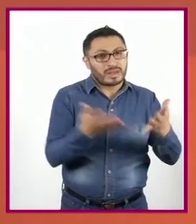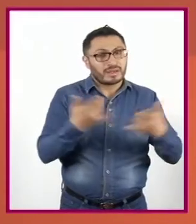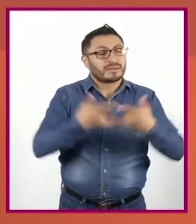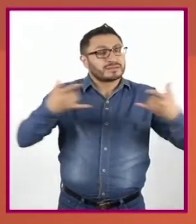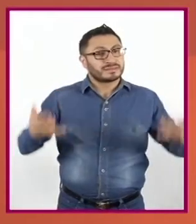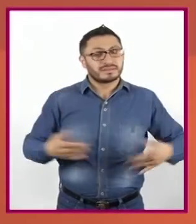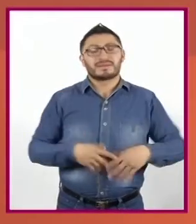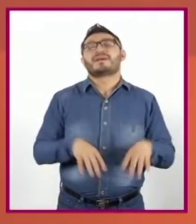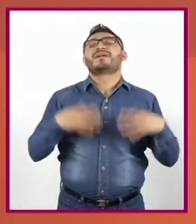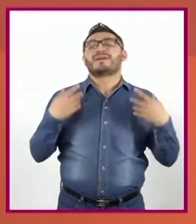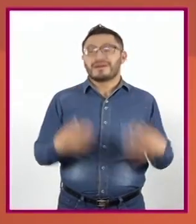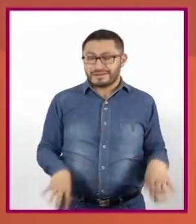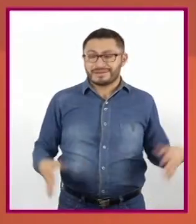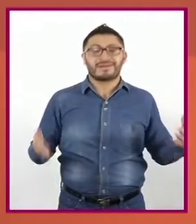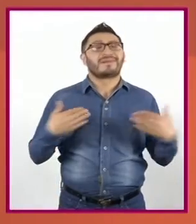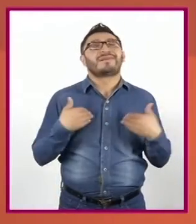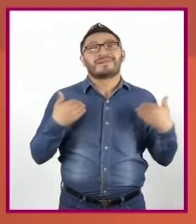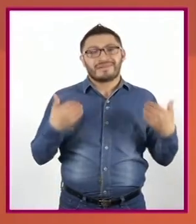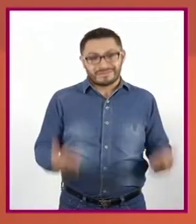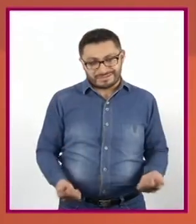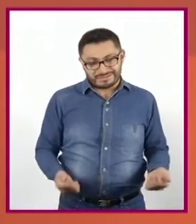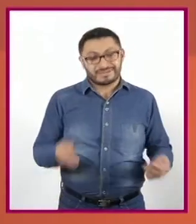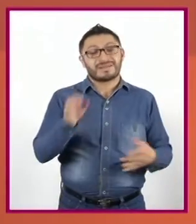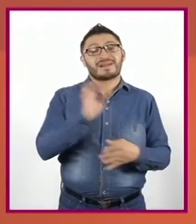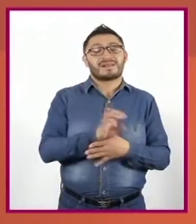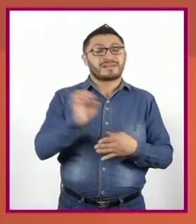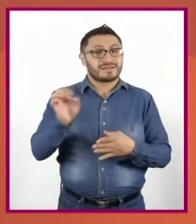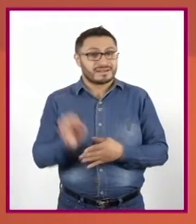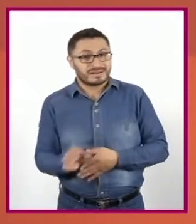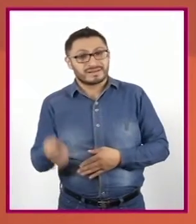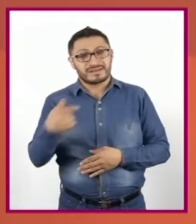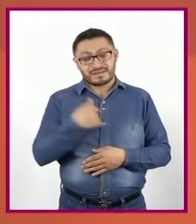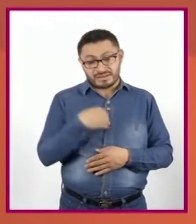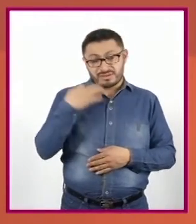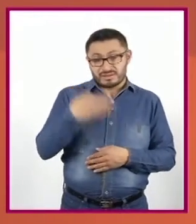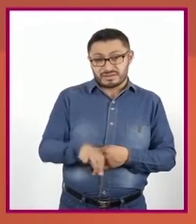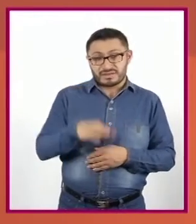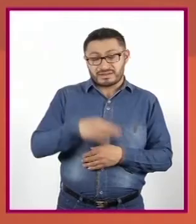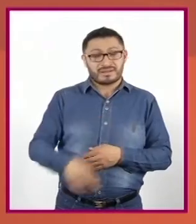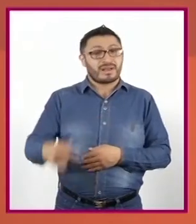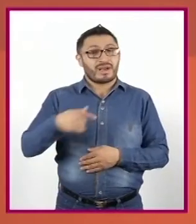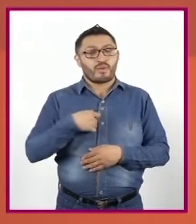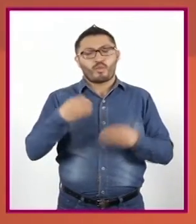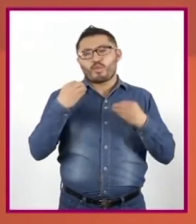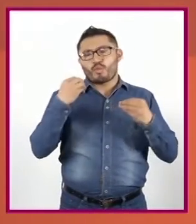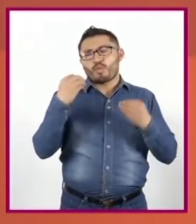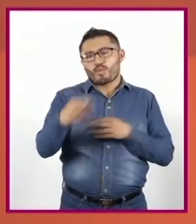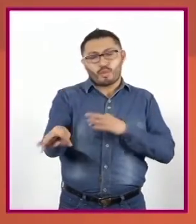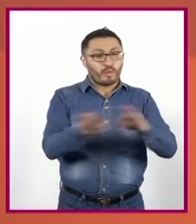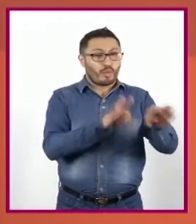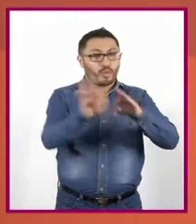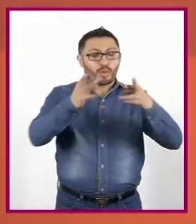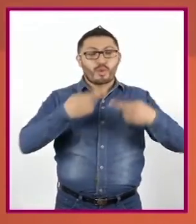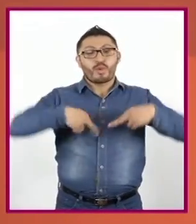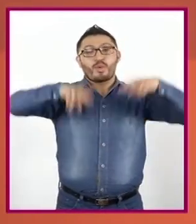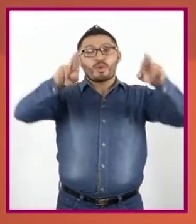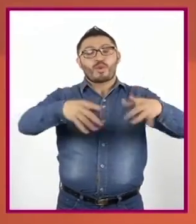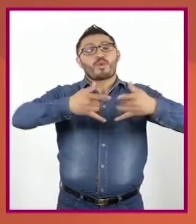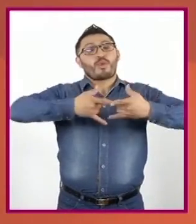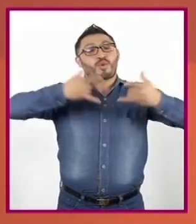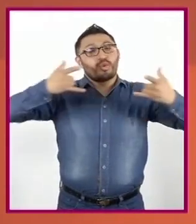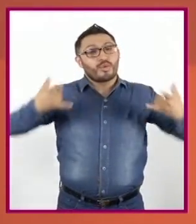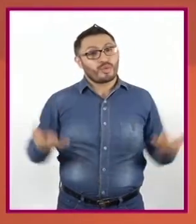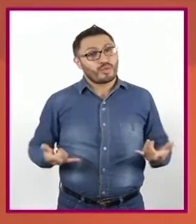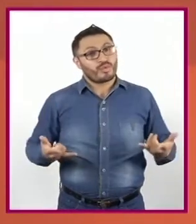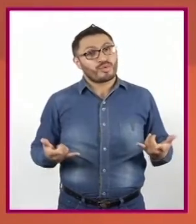Ah O sea que mientras yo estoy muy inspirada Representando mi historia